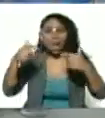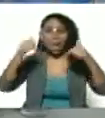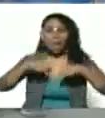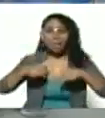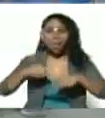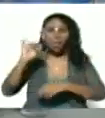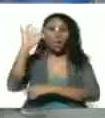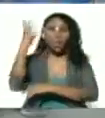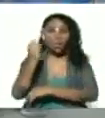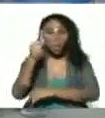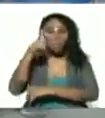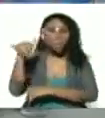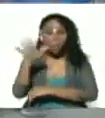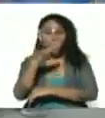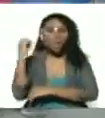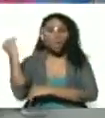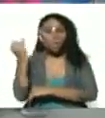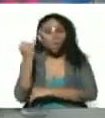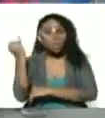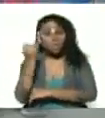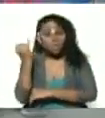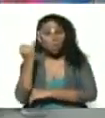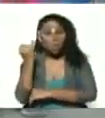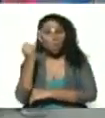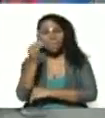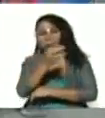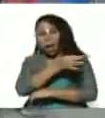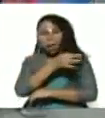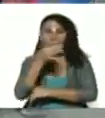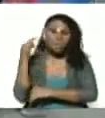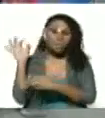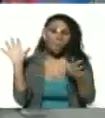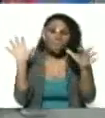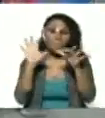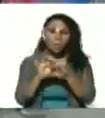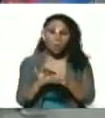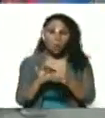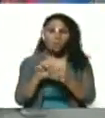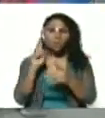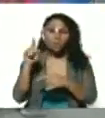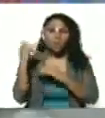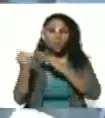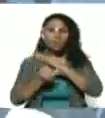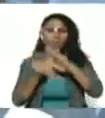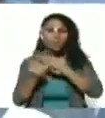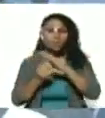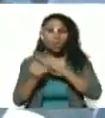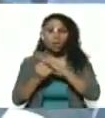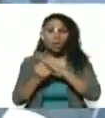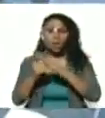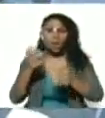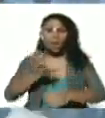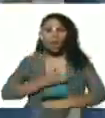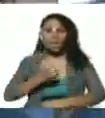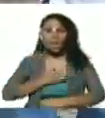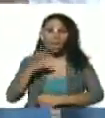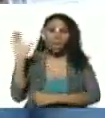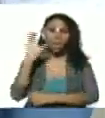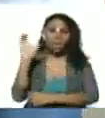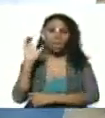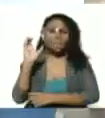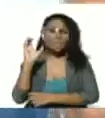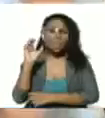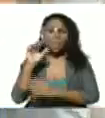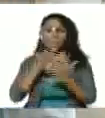es un logro del pueblo del junquito en perfecta articulación con sus instituciones la alcaldía de caracas